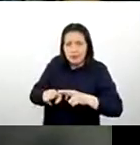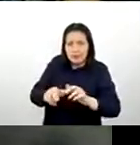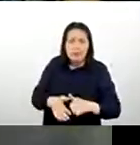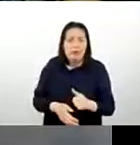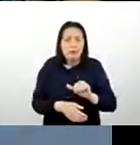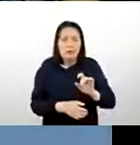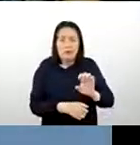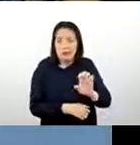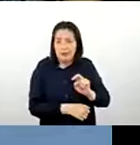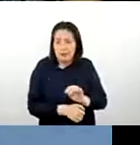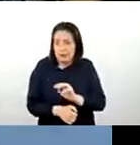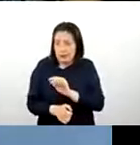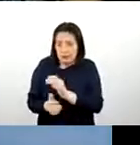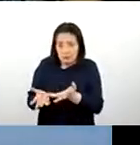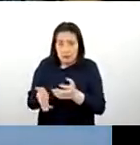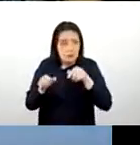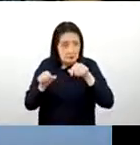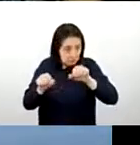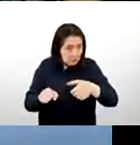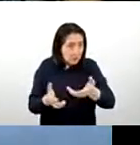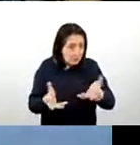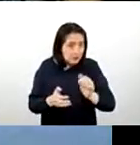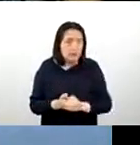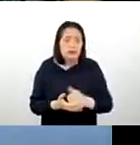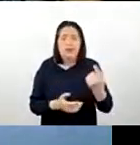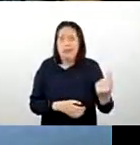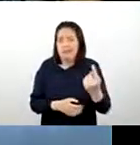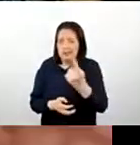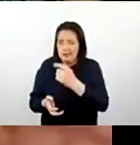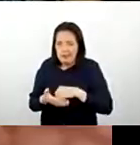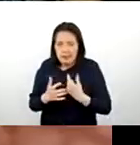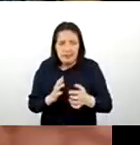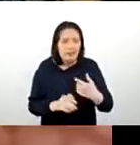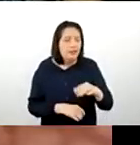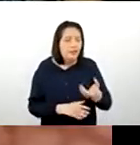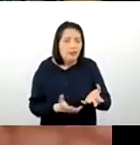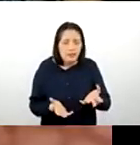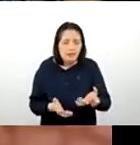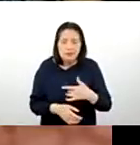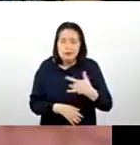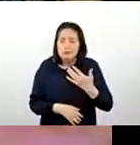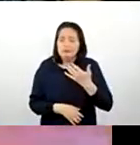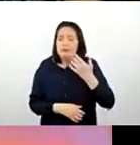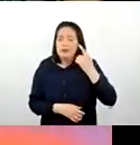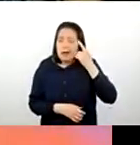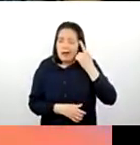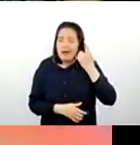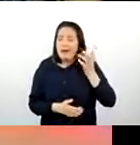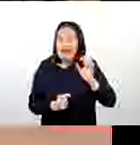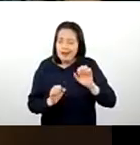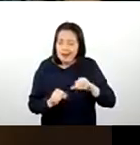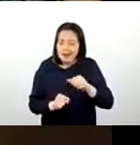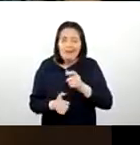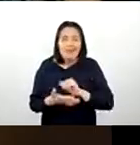y Mantaro y es así que cada atributo despierte nuestros sentidos para percibir el aroma